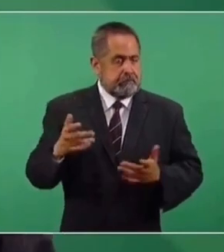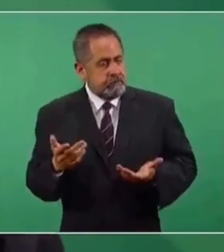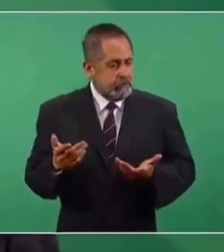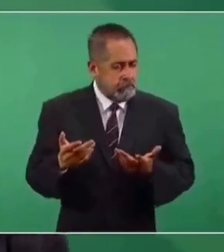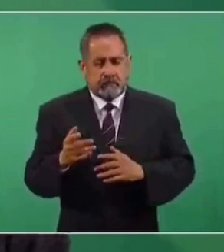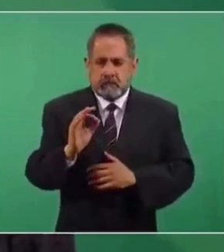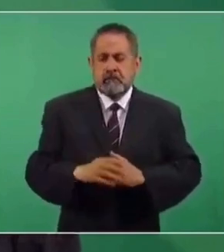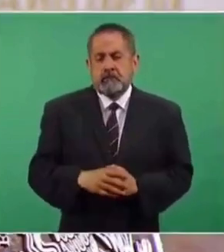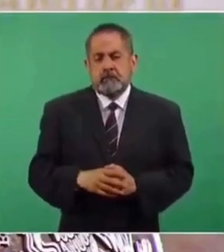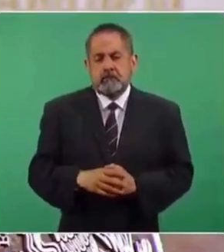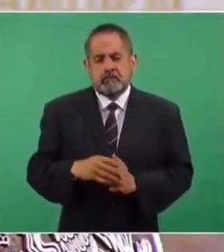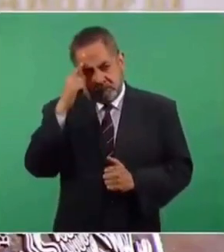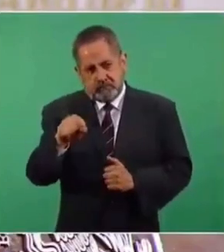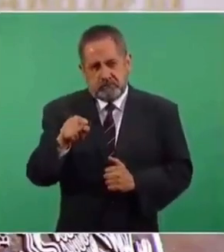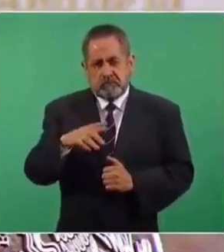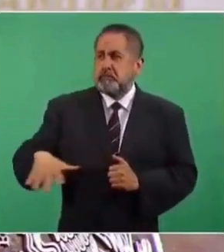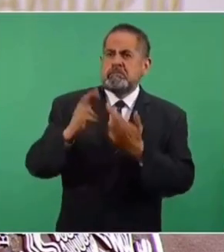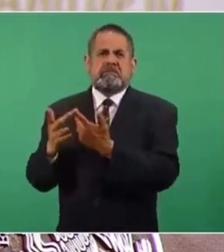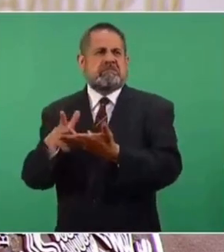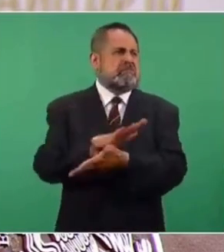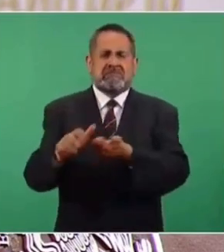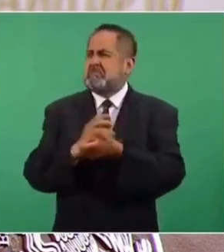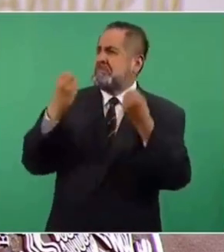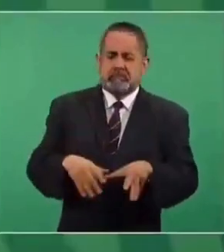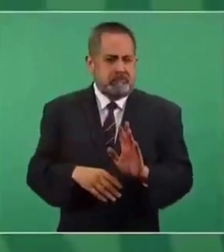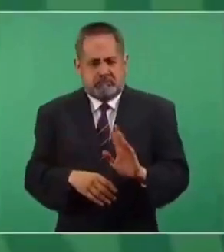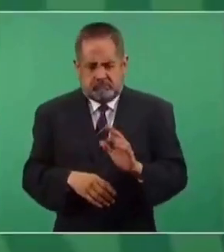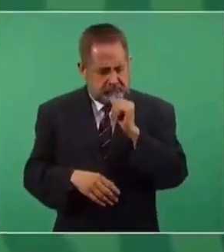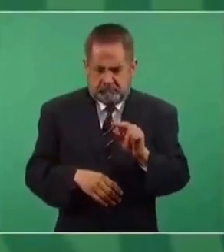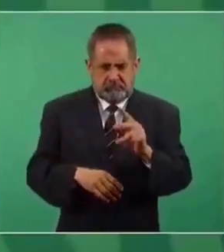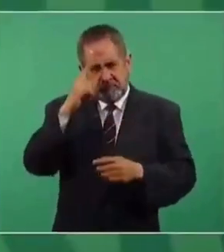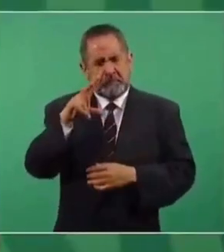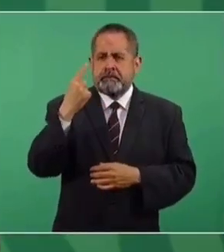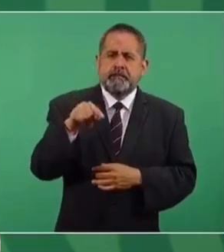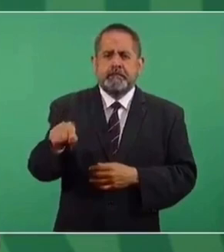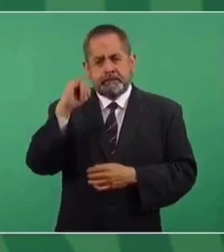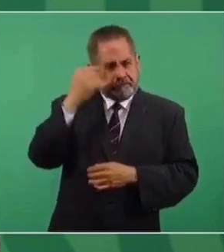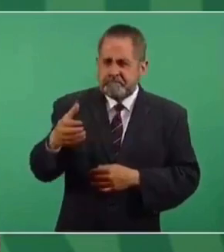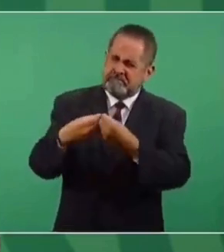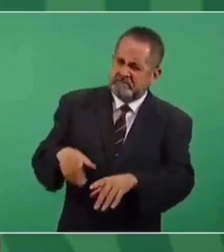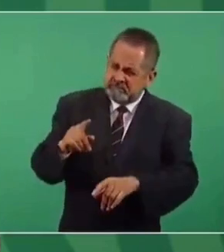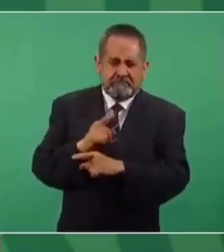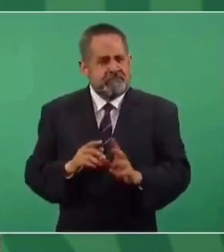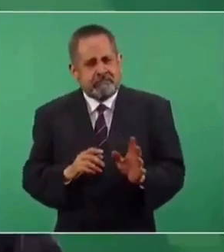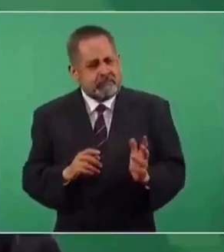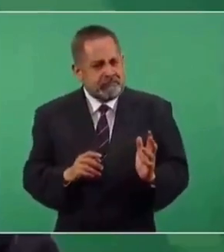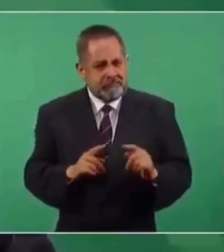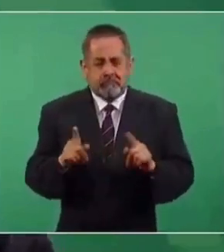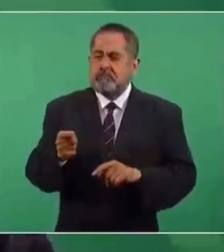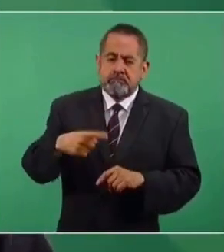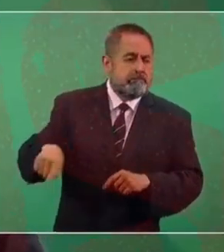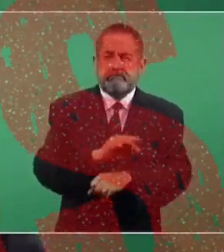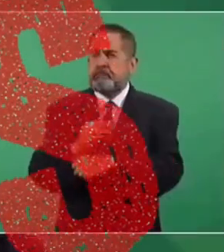Entonces, no es para afectar la naturaleza, mucho menos para afectar a los campesinos. Es para